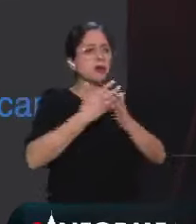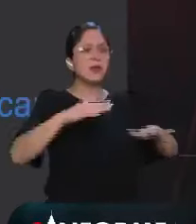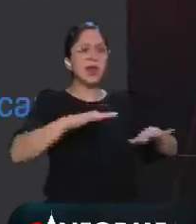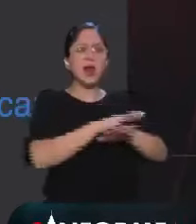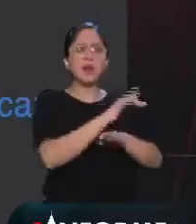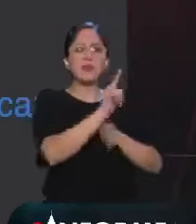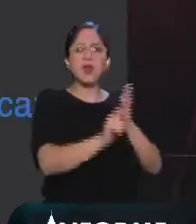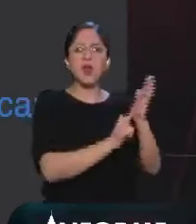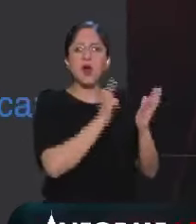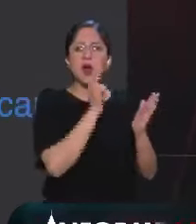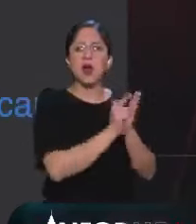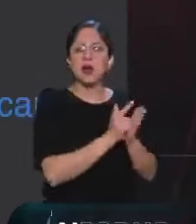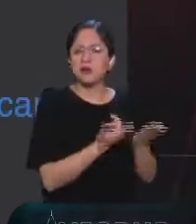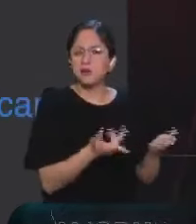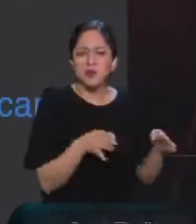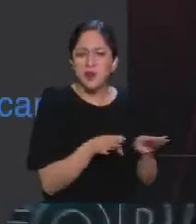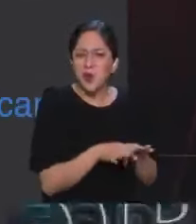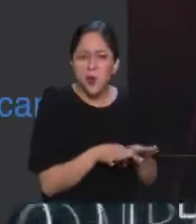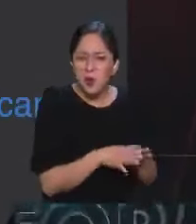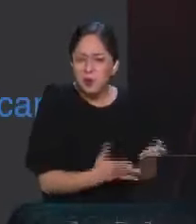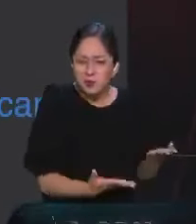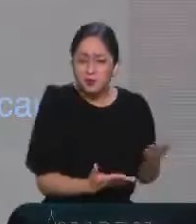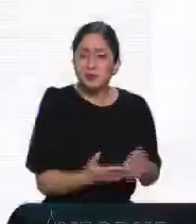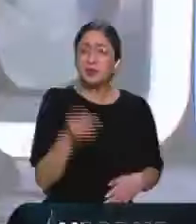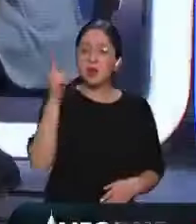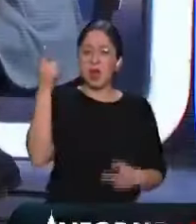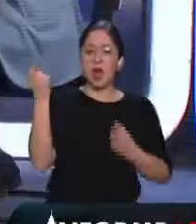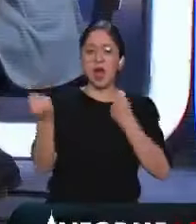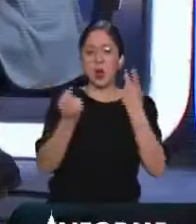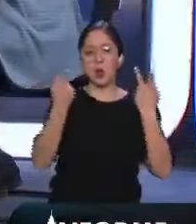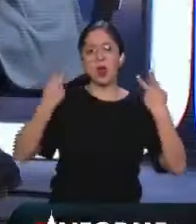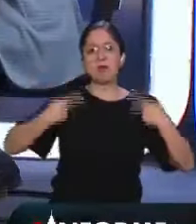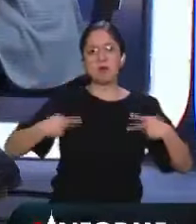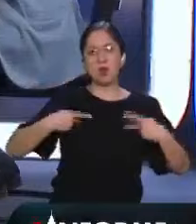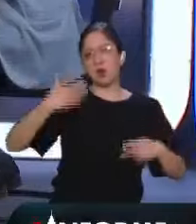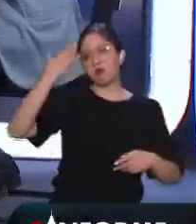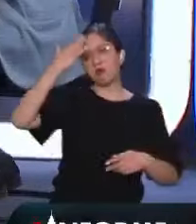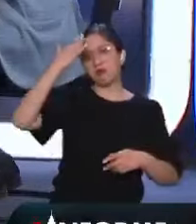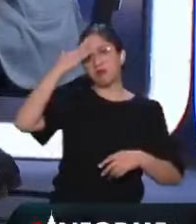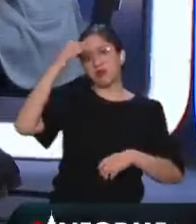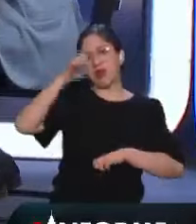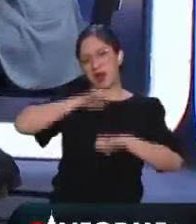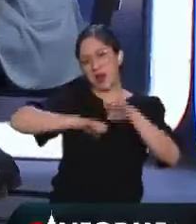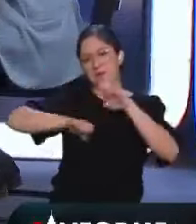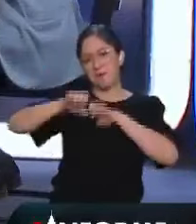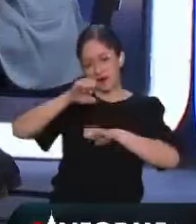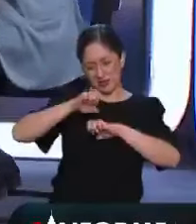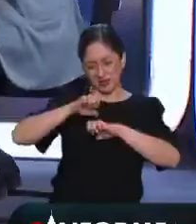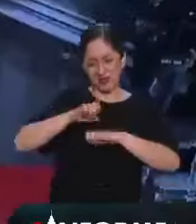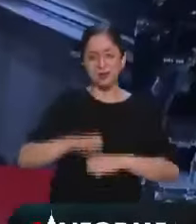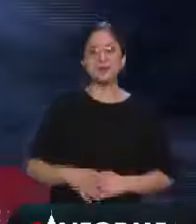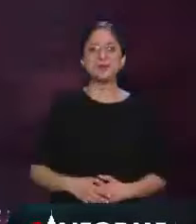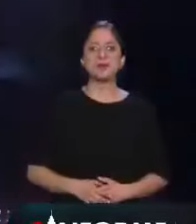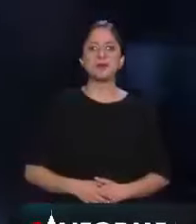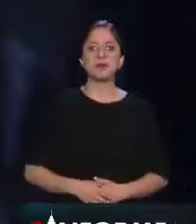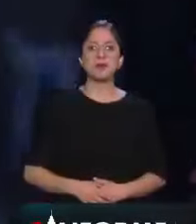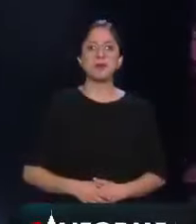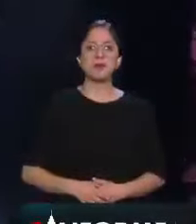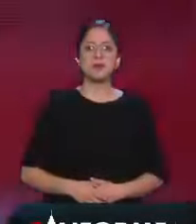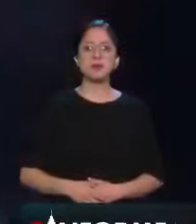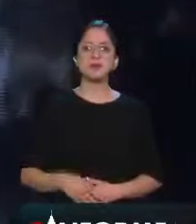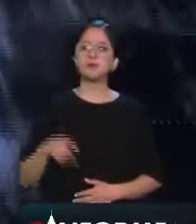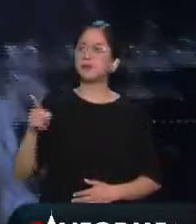opiniones en contra de quién? ¿De la cúpula empresarial? Más bien apoyando las versiones que estaba desmintiendo Miguel,